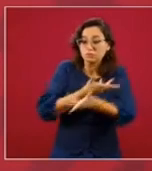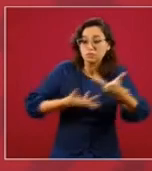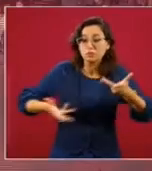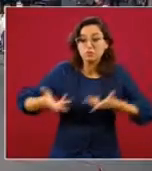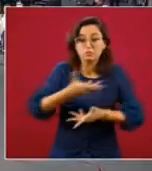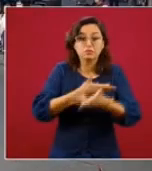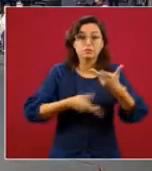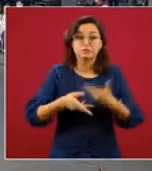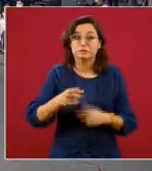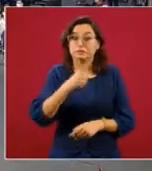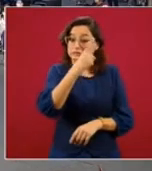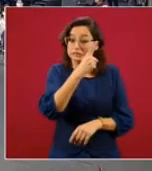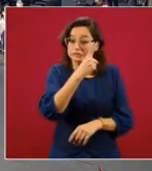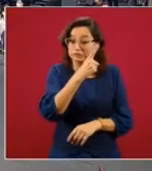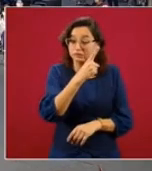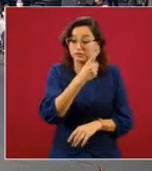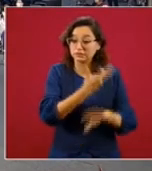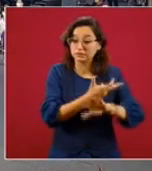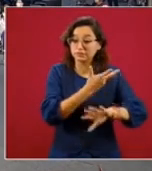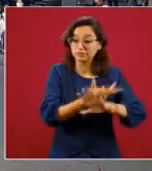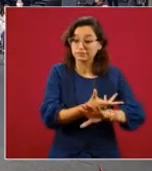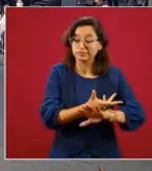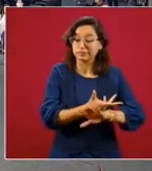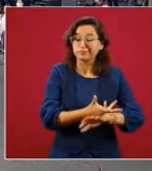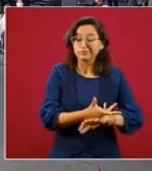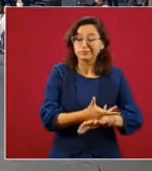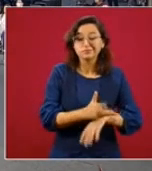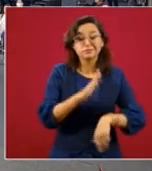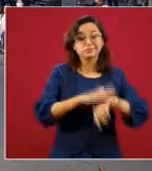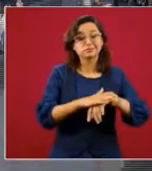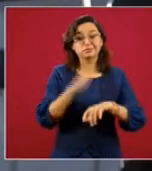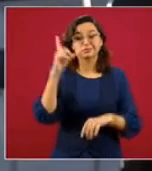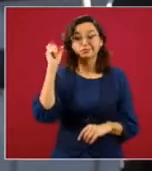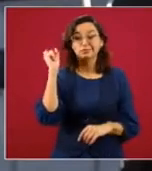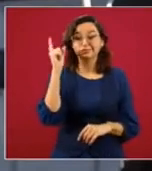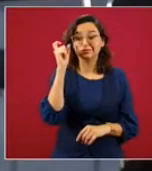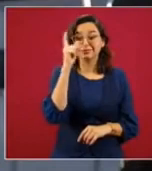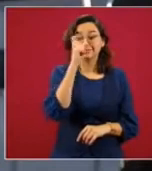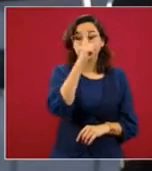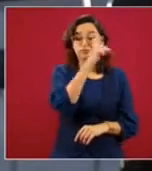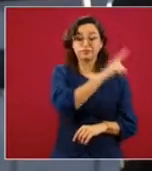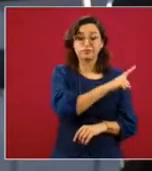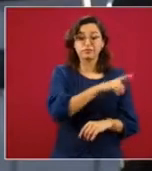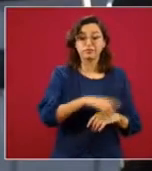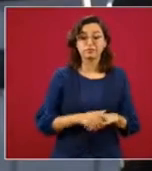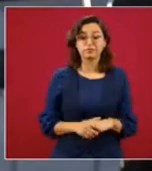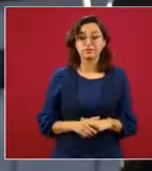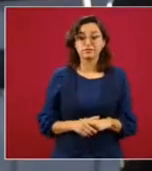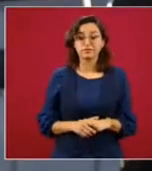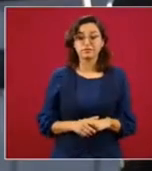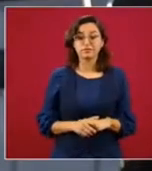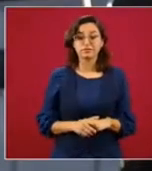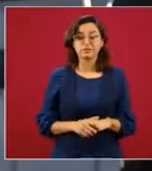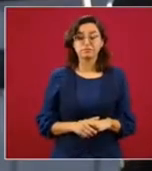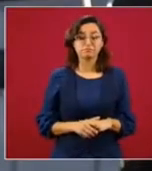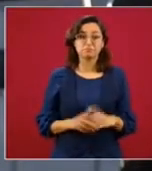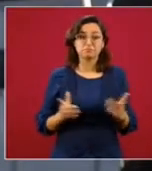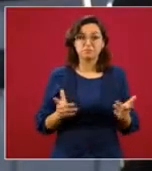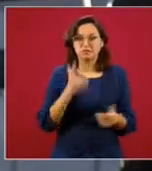distinto, peculiar,